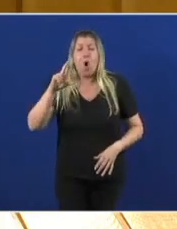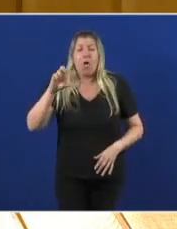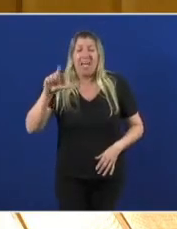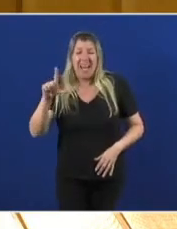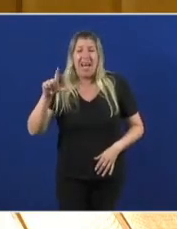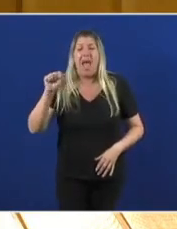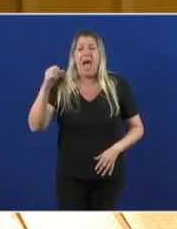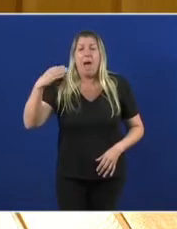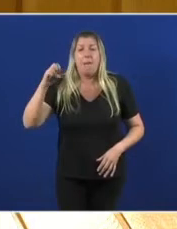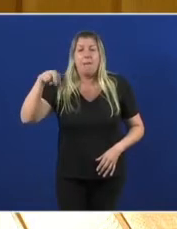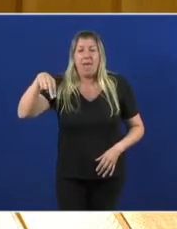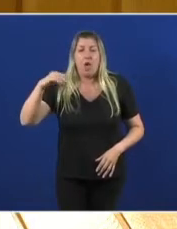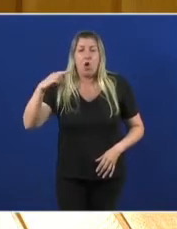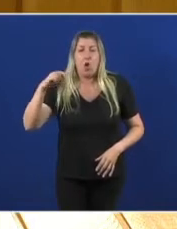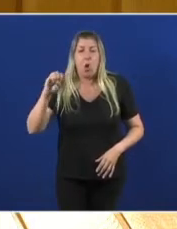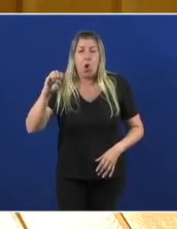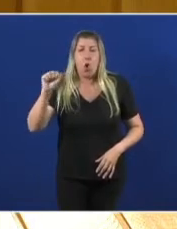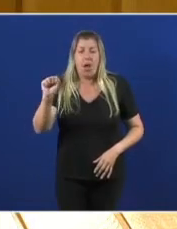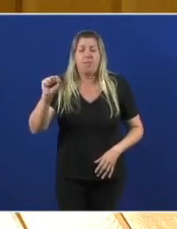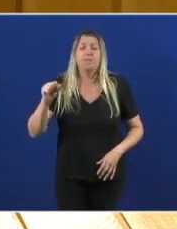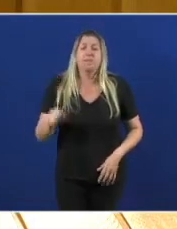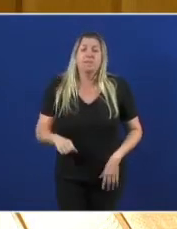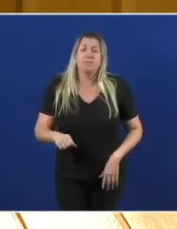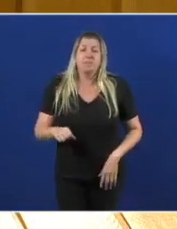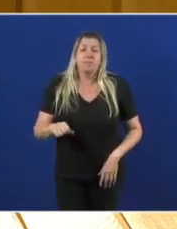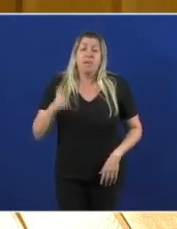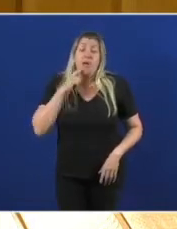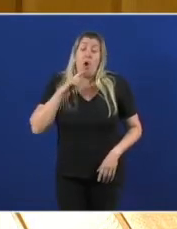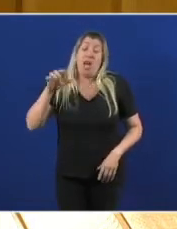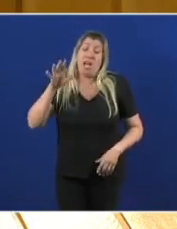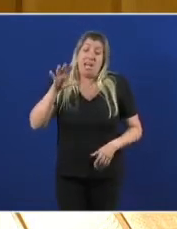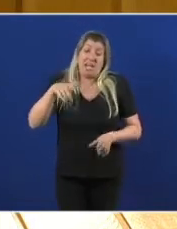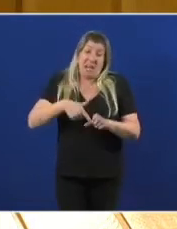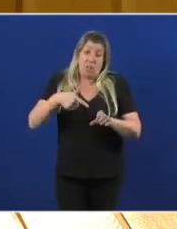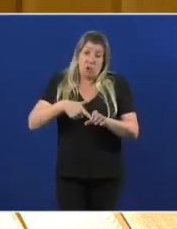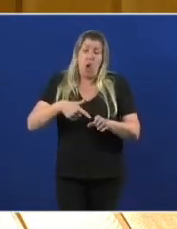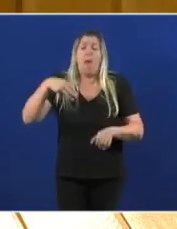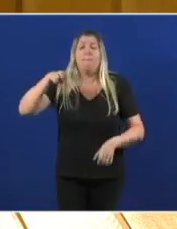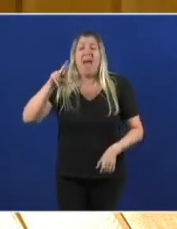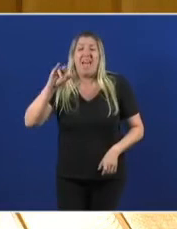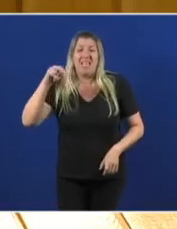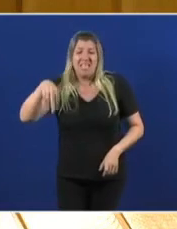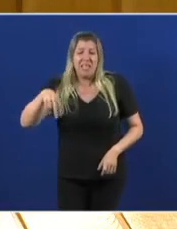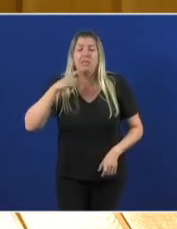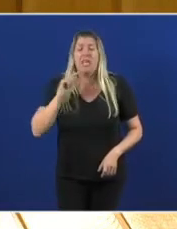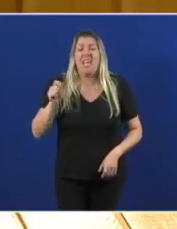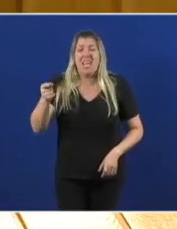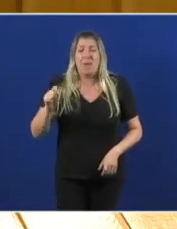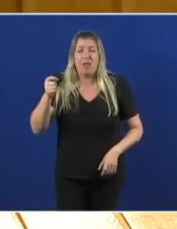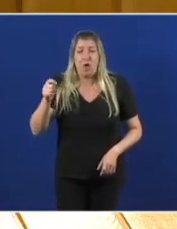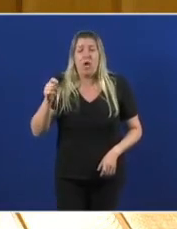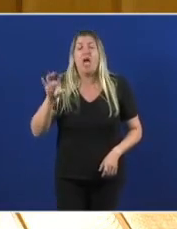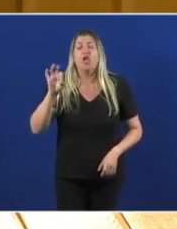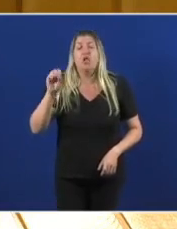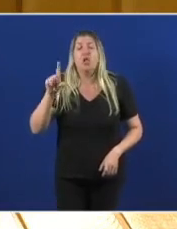Luis Carlos Croixier Repsol Manuel Marín Iberdrola Pedro Solves